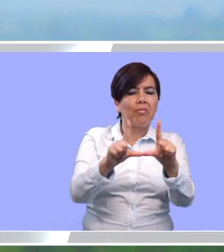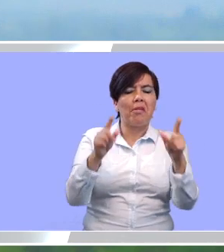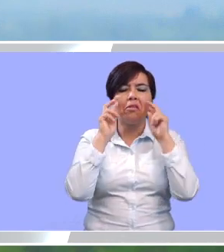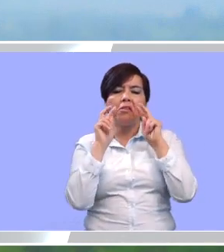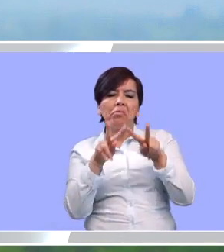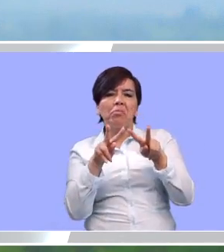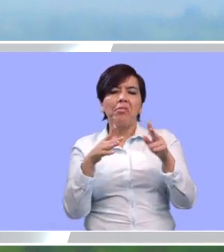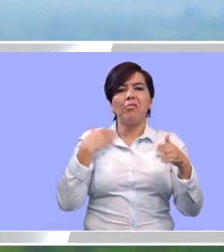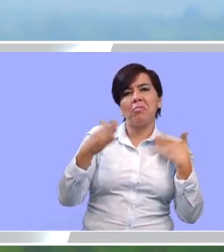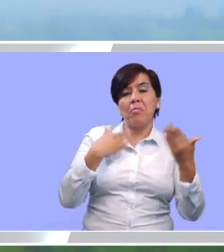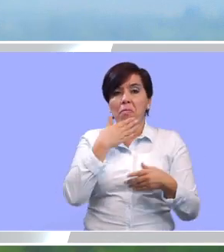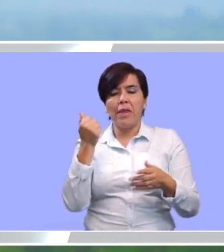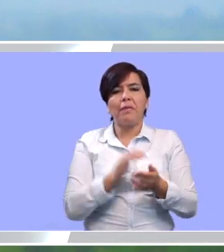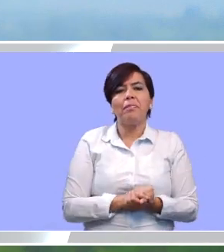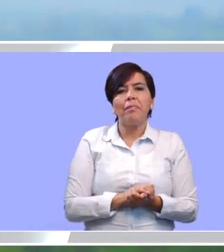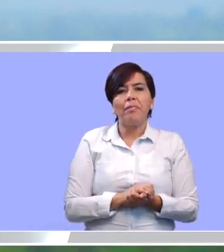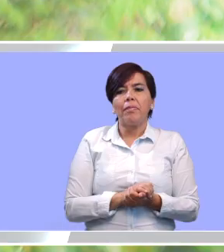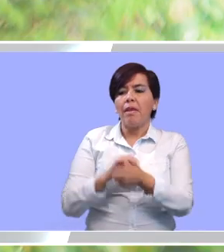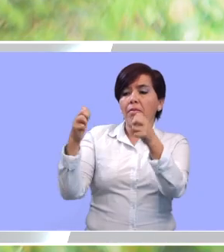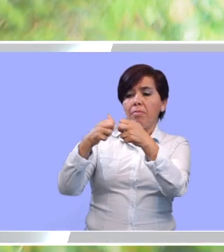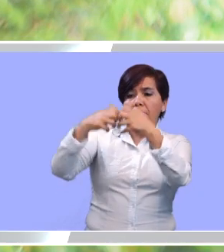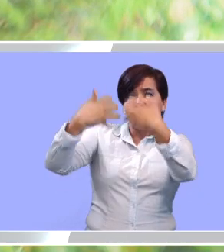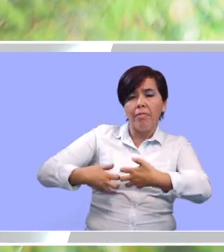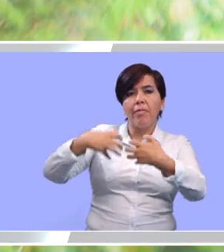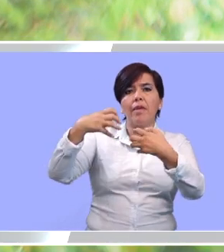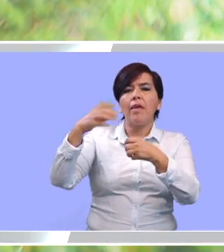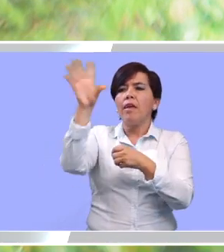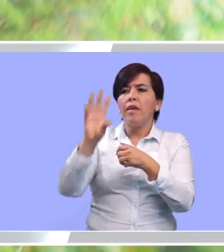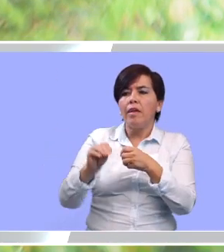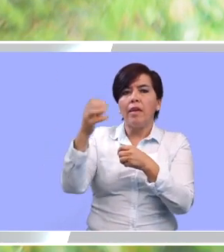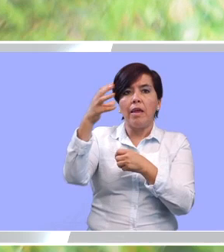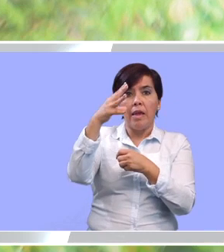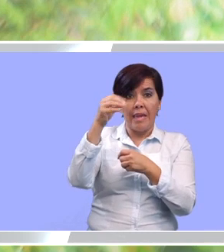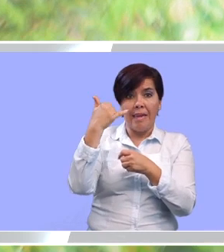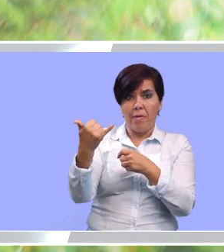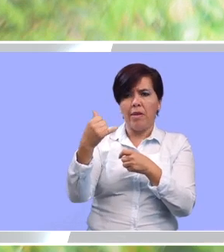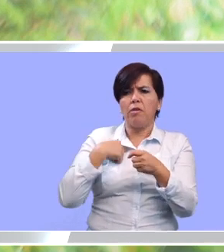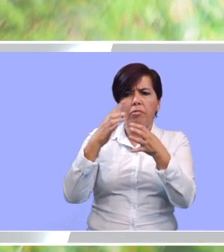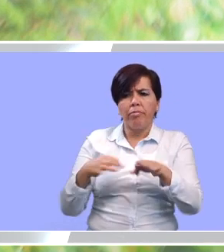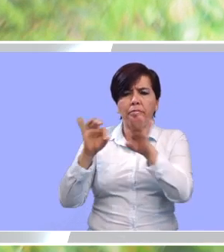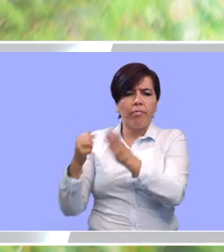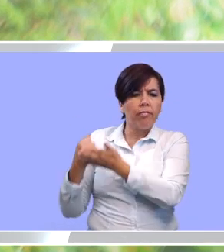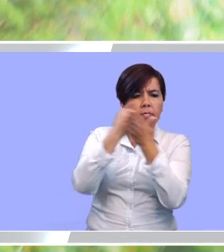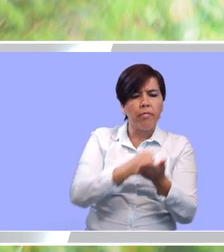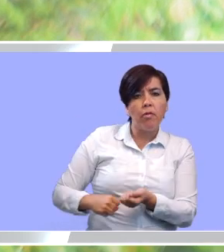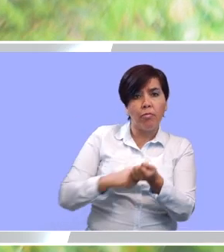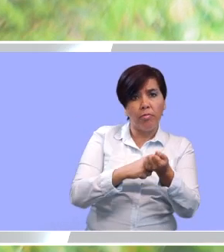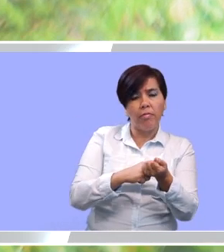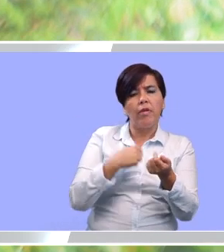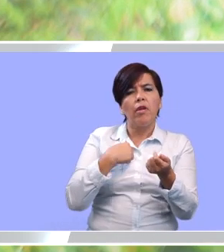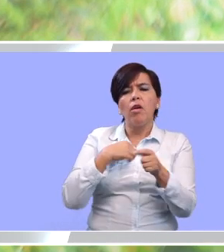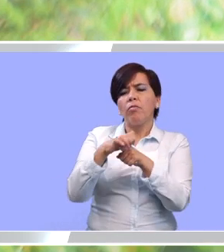televisorcito y todo, para uno entretenerse mucho mejor. Para la empresa de energía y Quindío estos proyectos de electrificación rural son muy importantes.